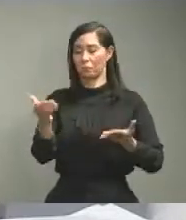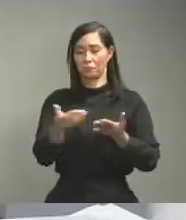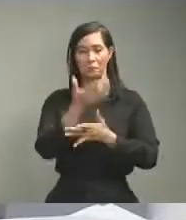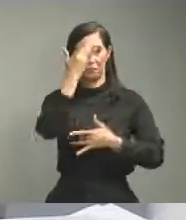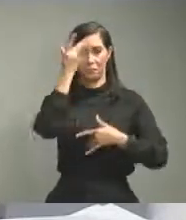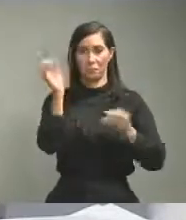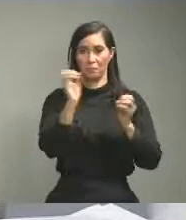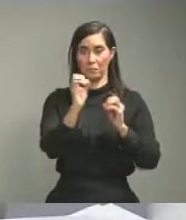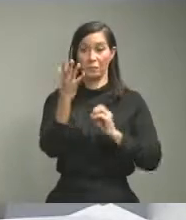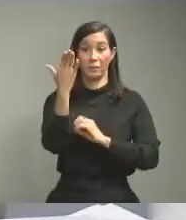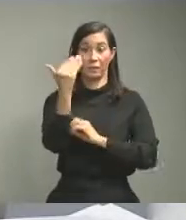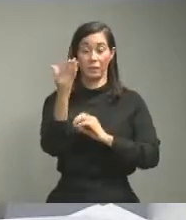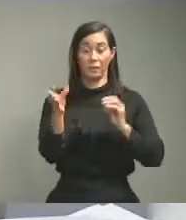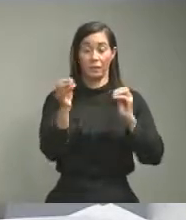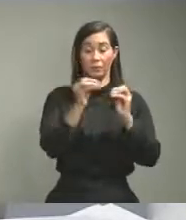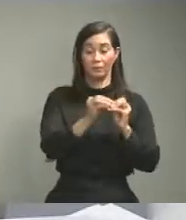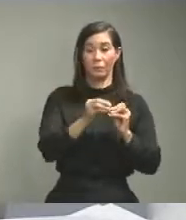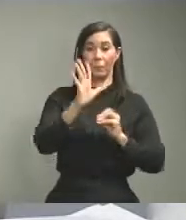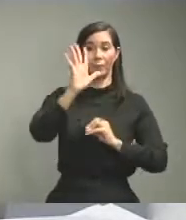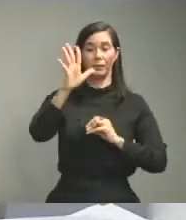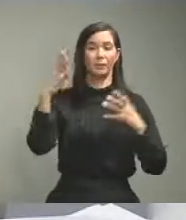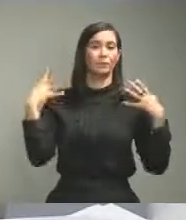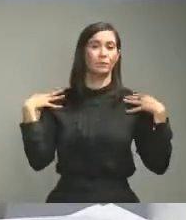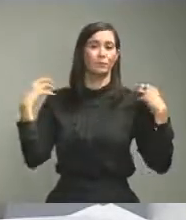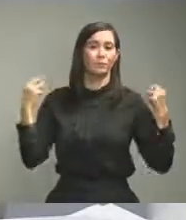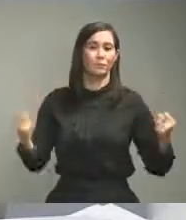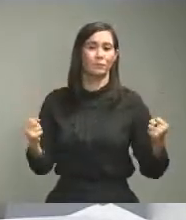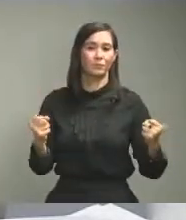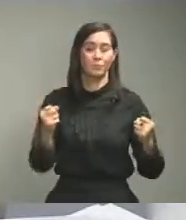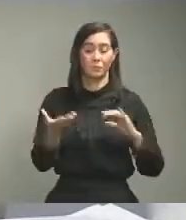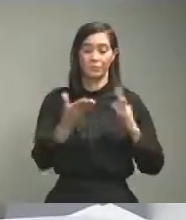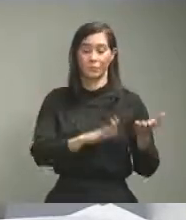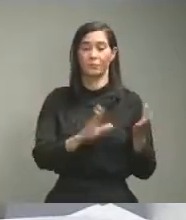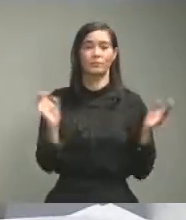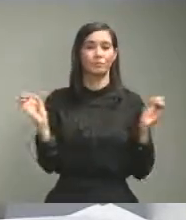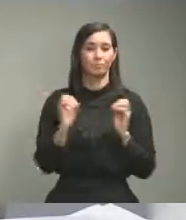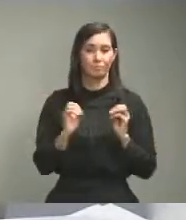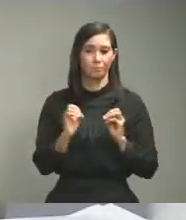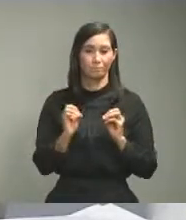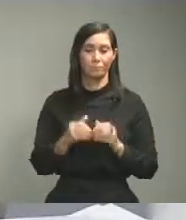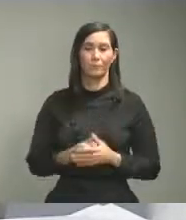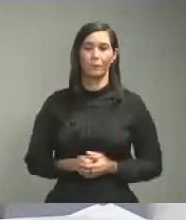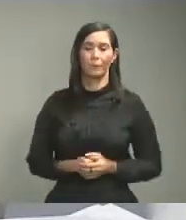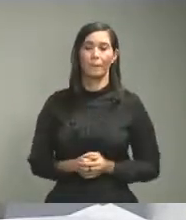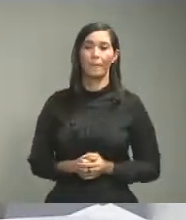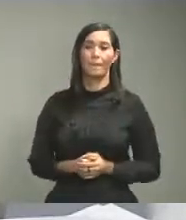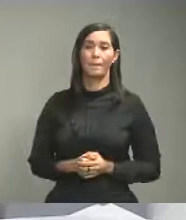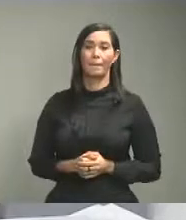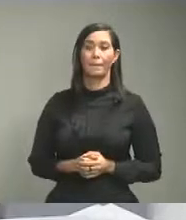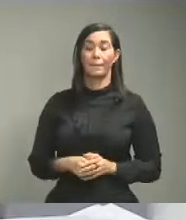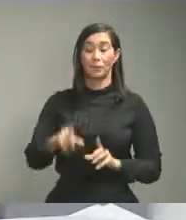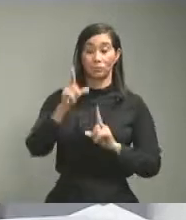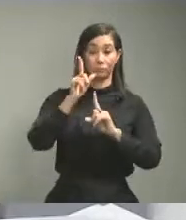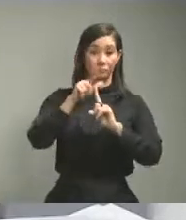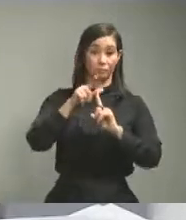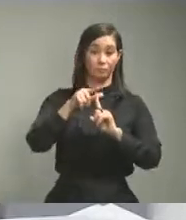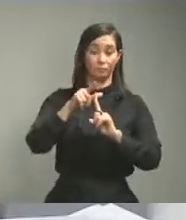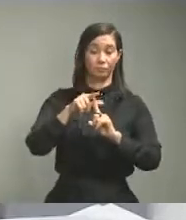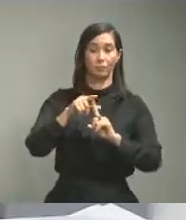acumulados 5 recuperados 0 fallecimientos San Cristóbal